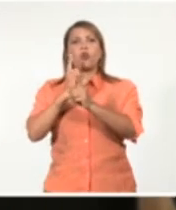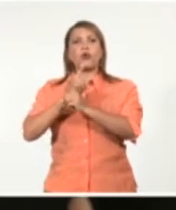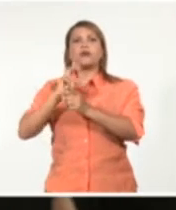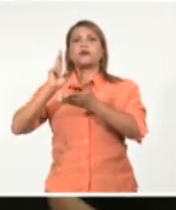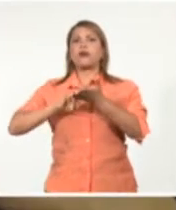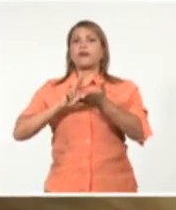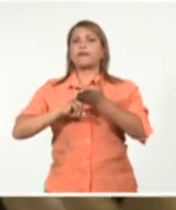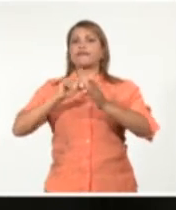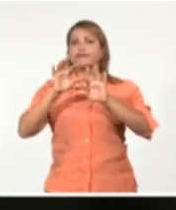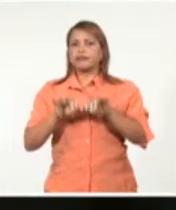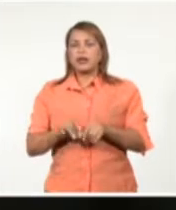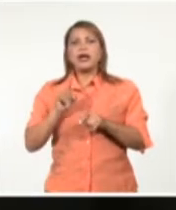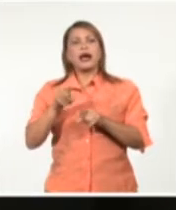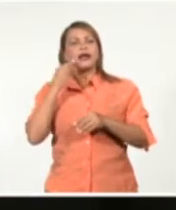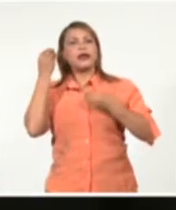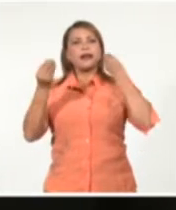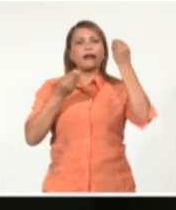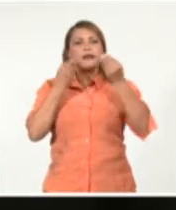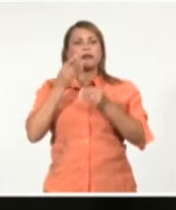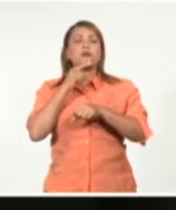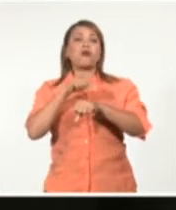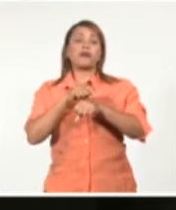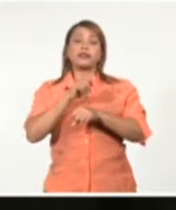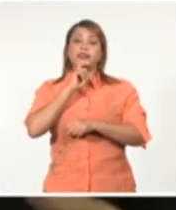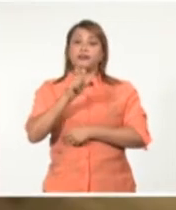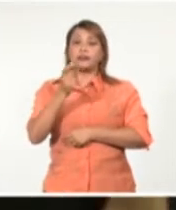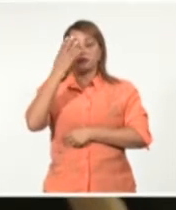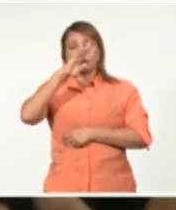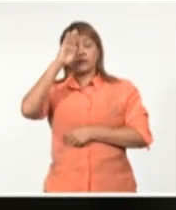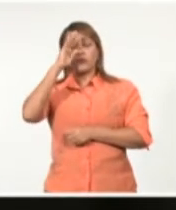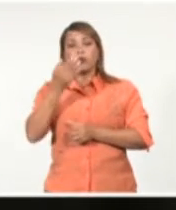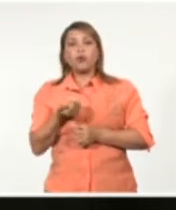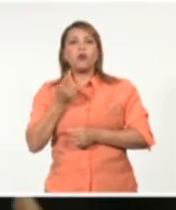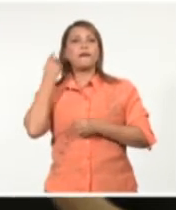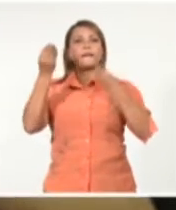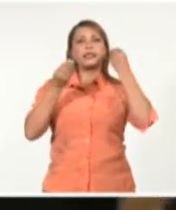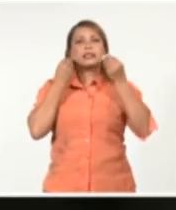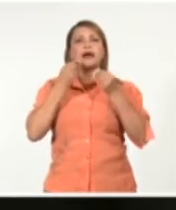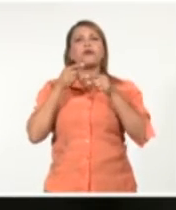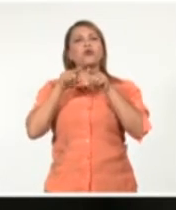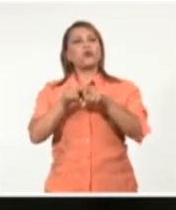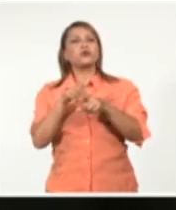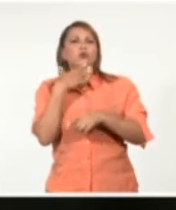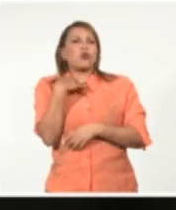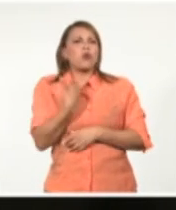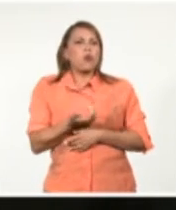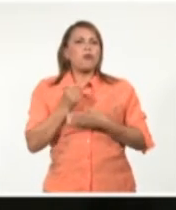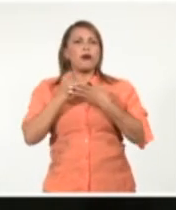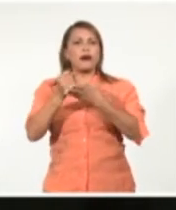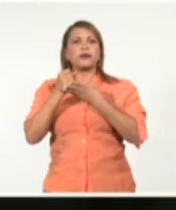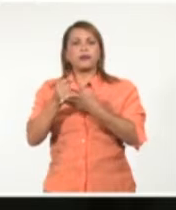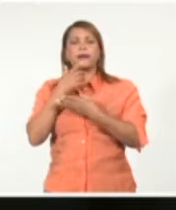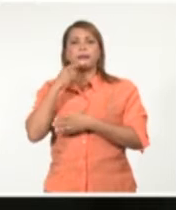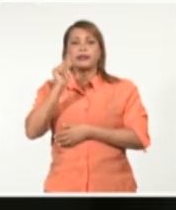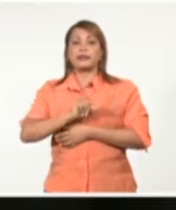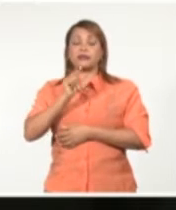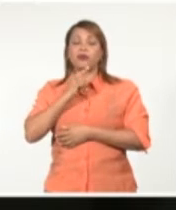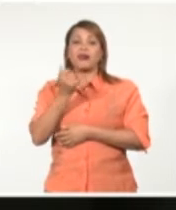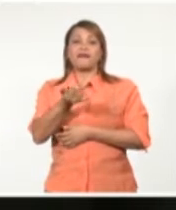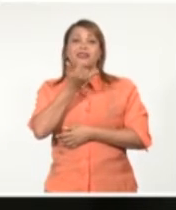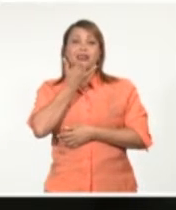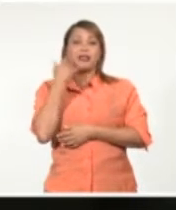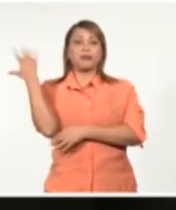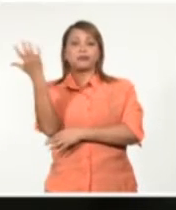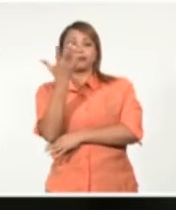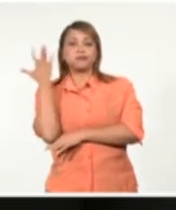razonamos un poco sobre el momento que estamos viviendo, donde pensamos de conjunto cómo aportar más a los que fueron dañados por